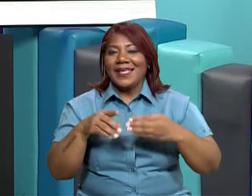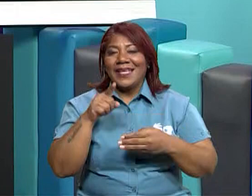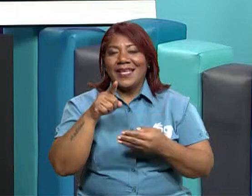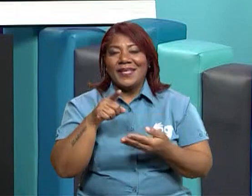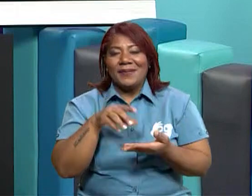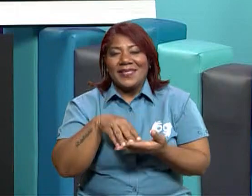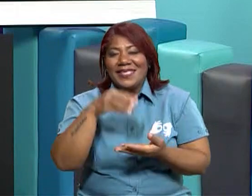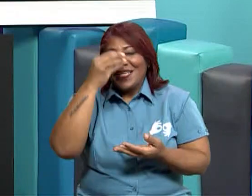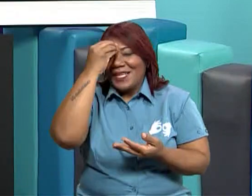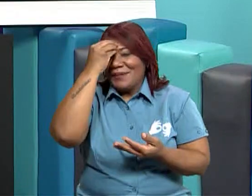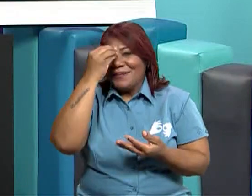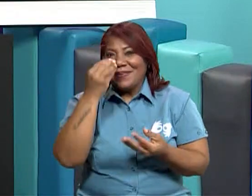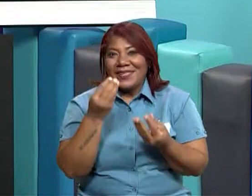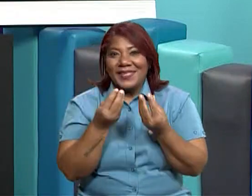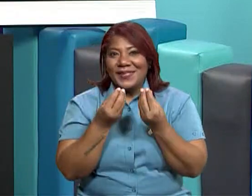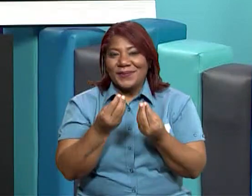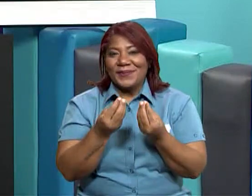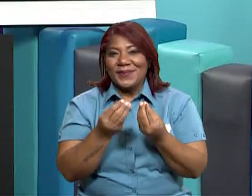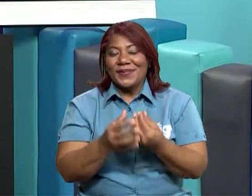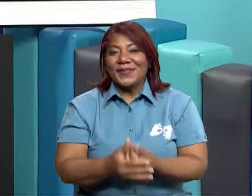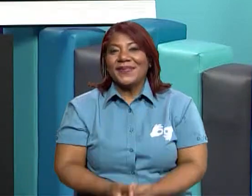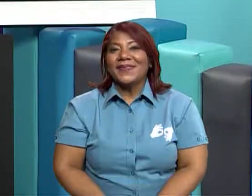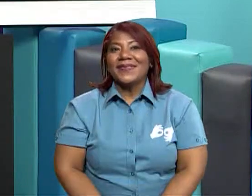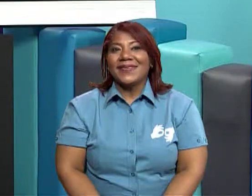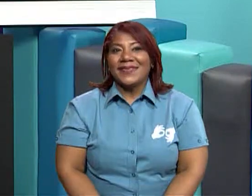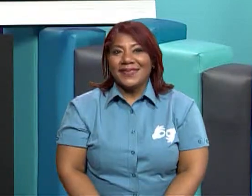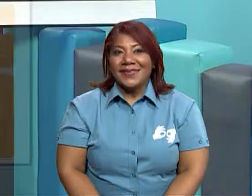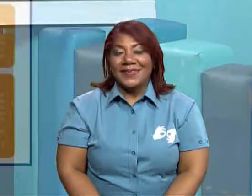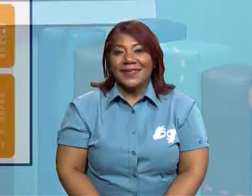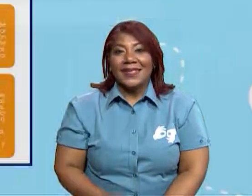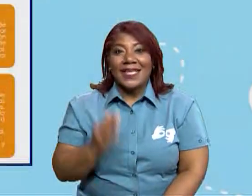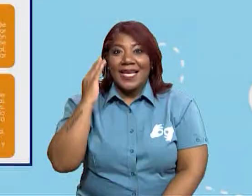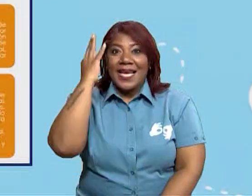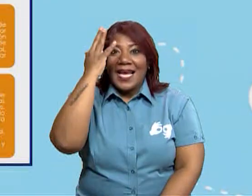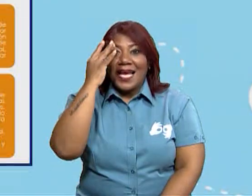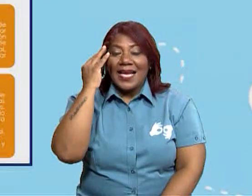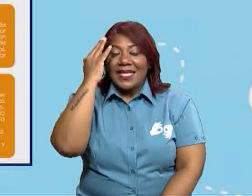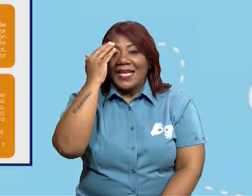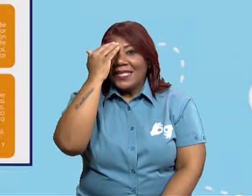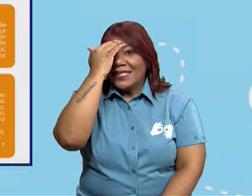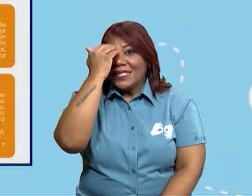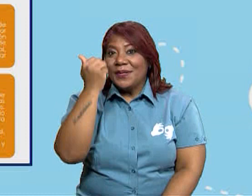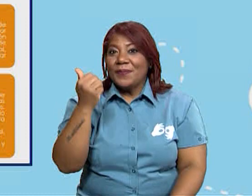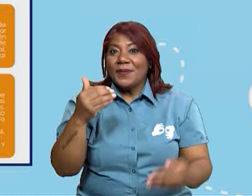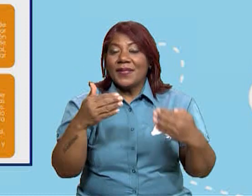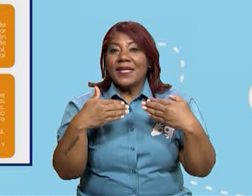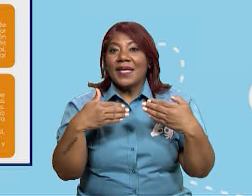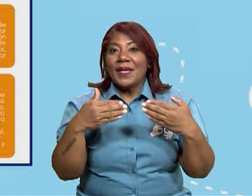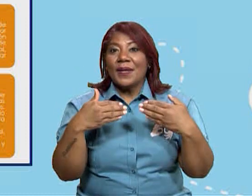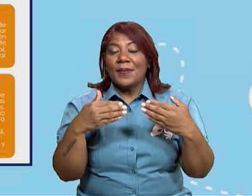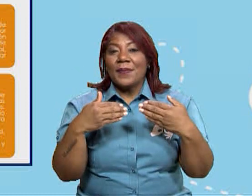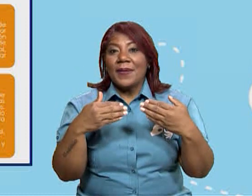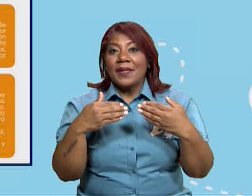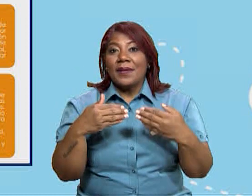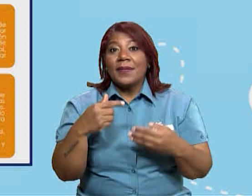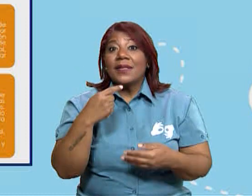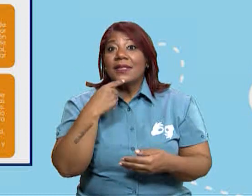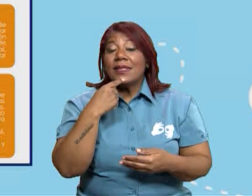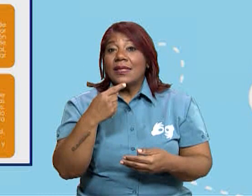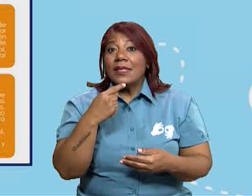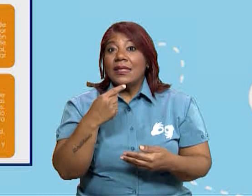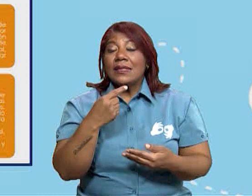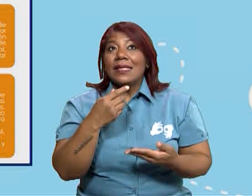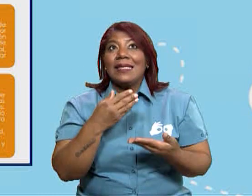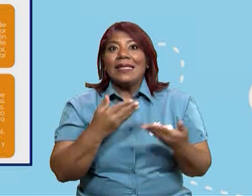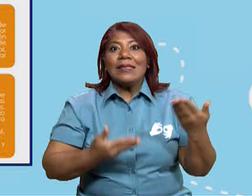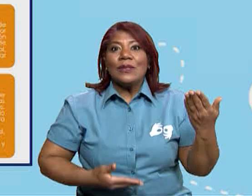responder. Vamos a ver aquí, analiza por qué Panamá es considerada un centro de servicio nacional